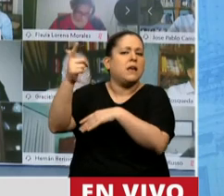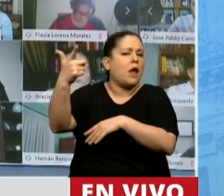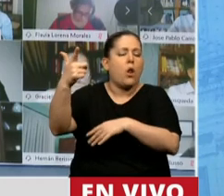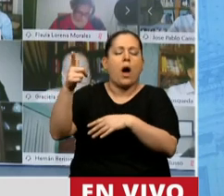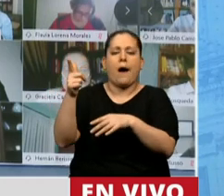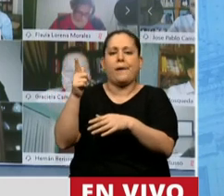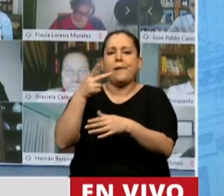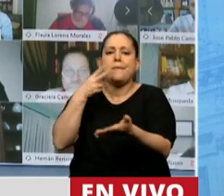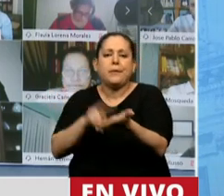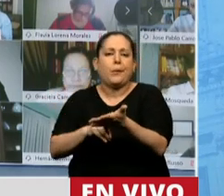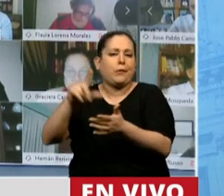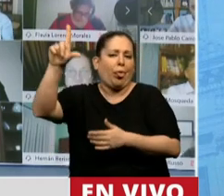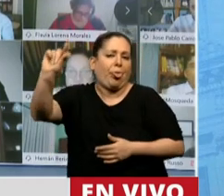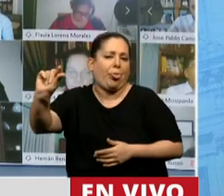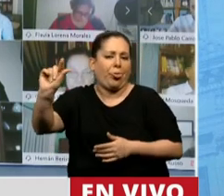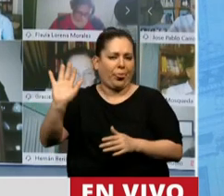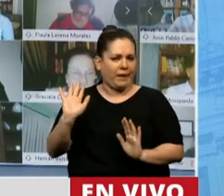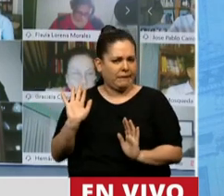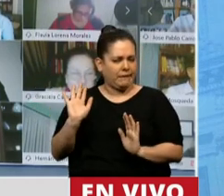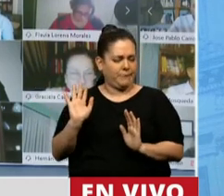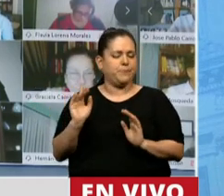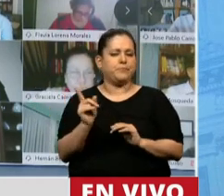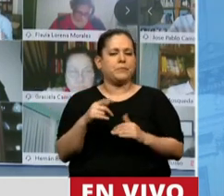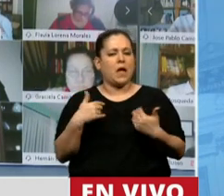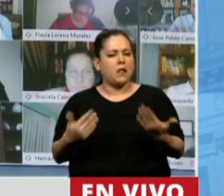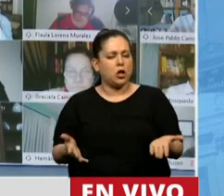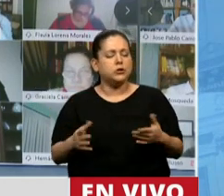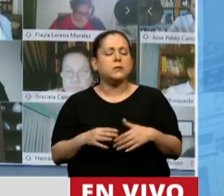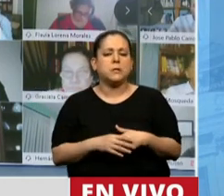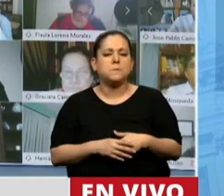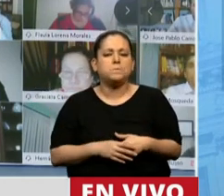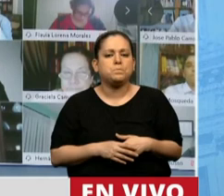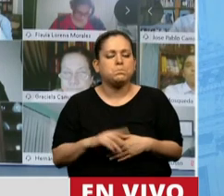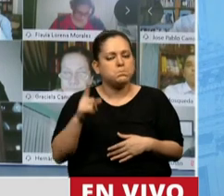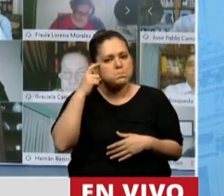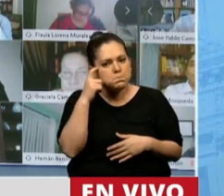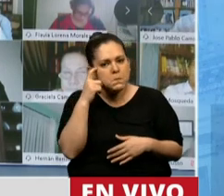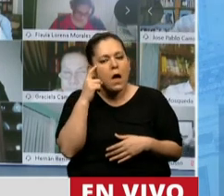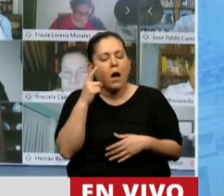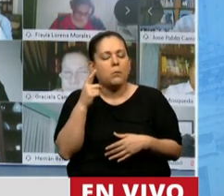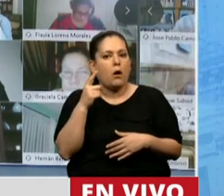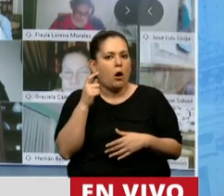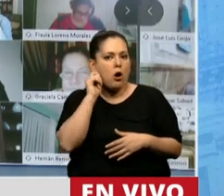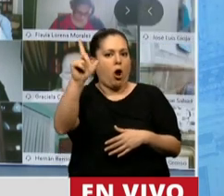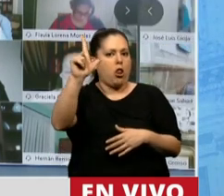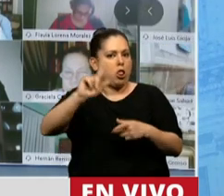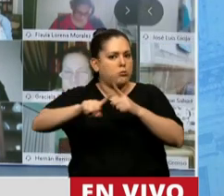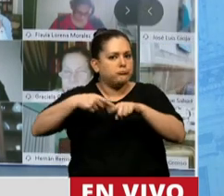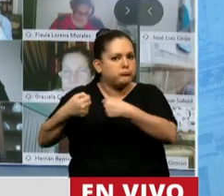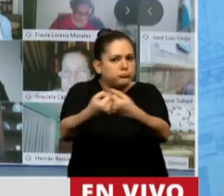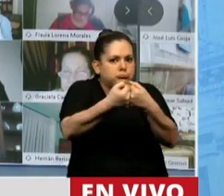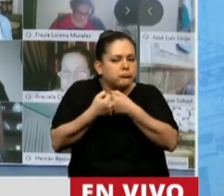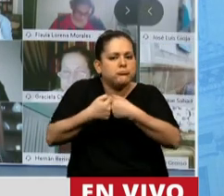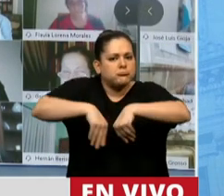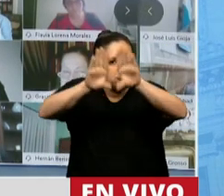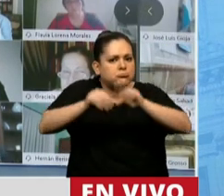o mínimas tributaciones. Entonces, nos parece que haber consensuado entre todas